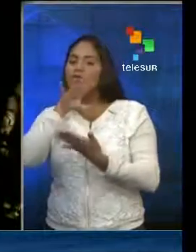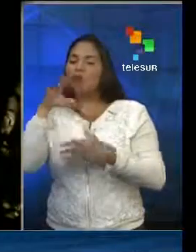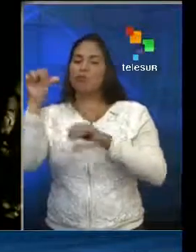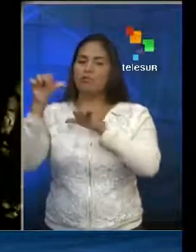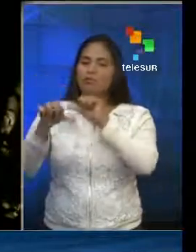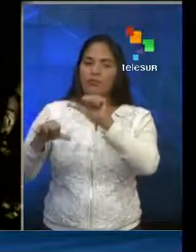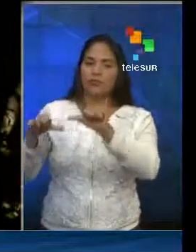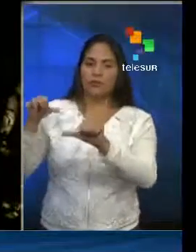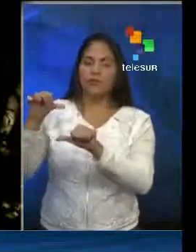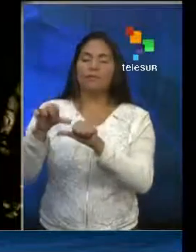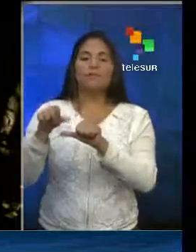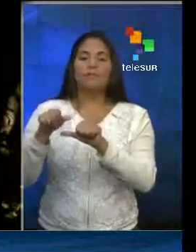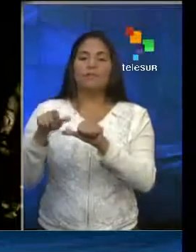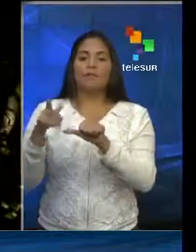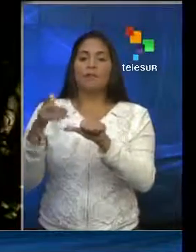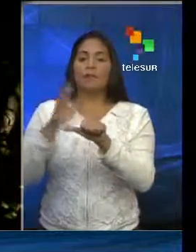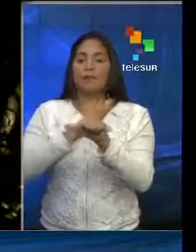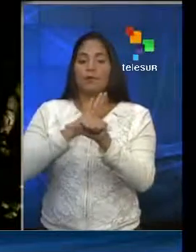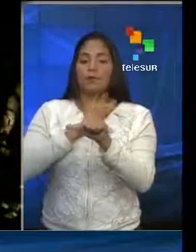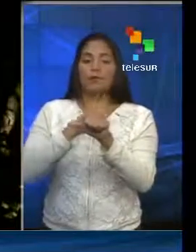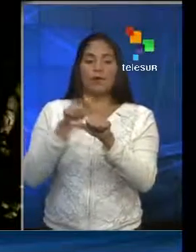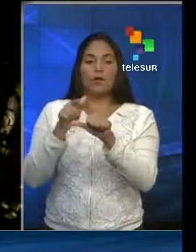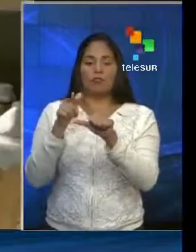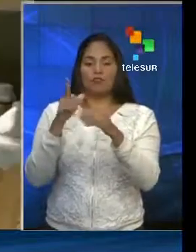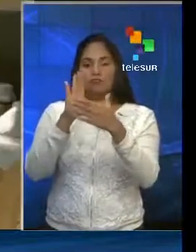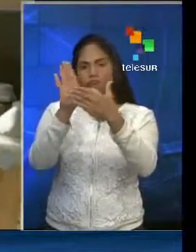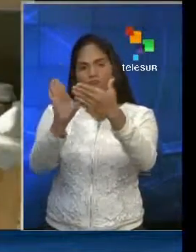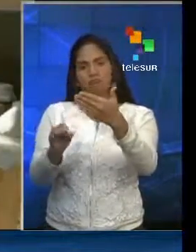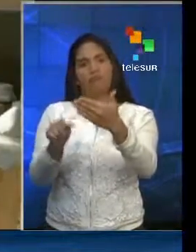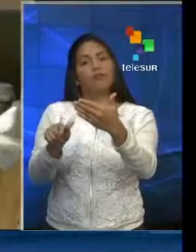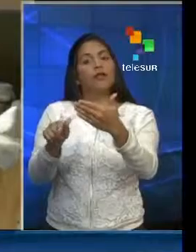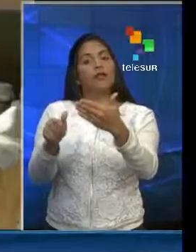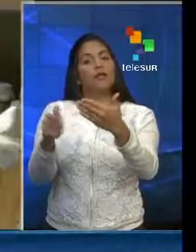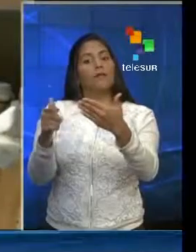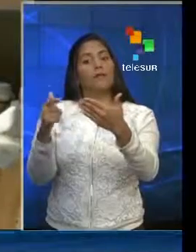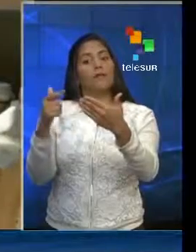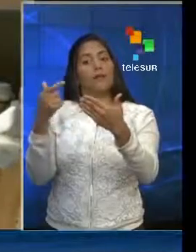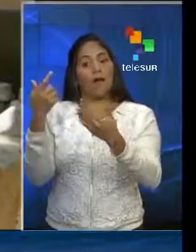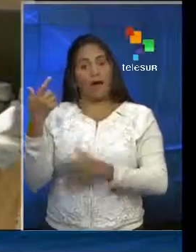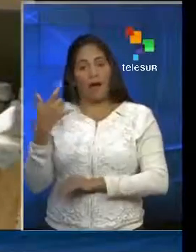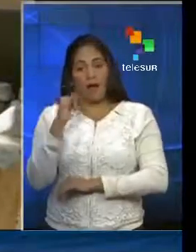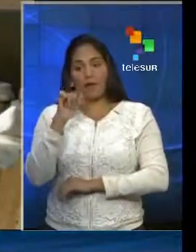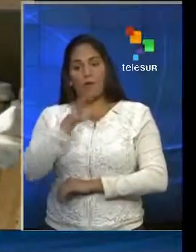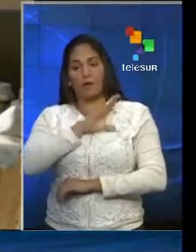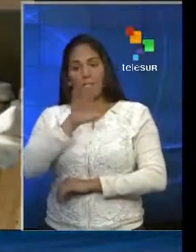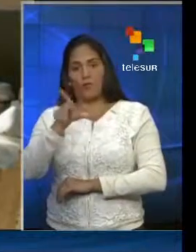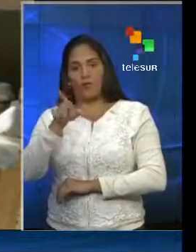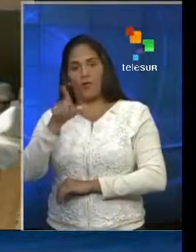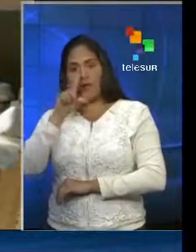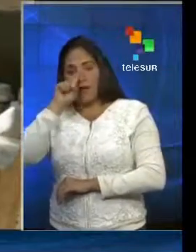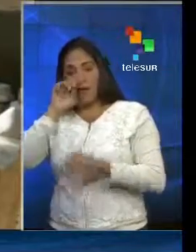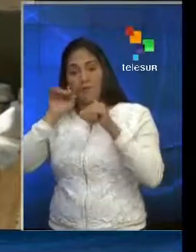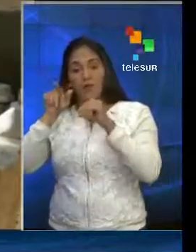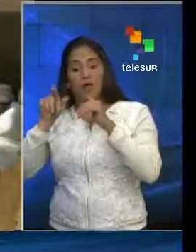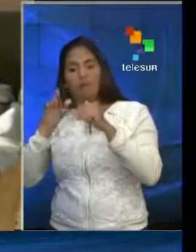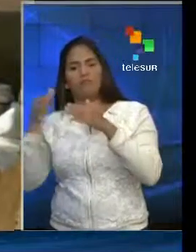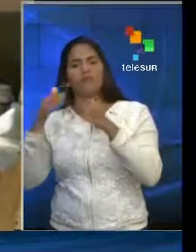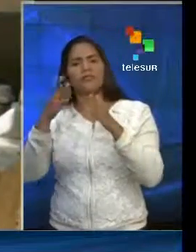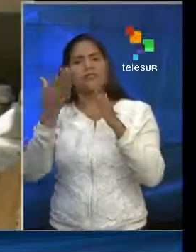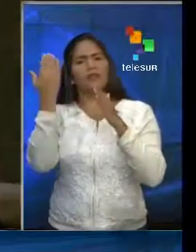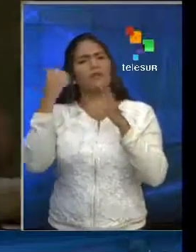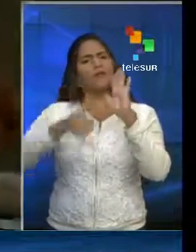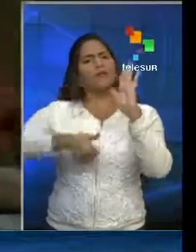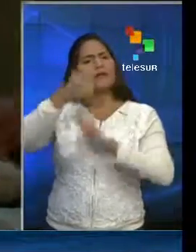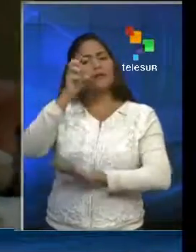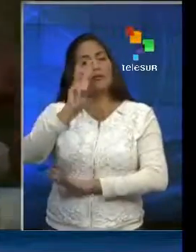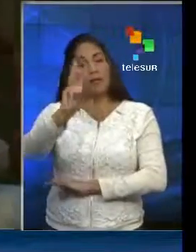monumentos que nacen bajo la blanca arena gazatí. En una excursión a Egipto, hace más de 30 años, Walid al